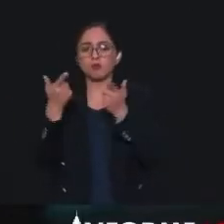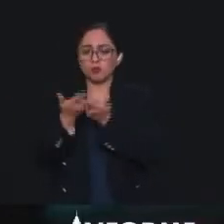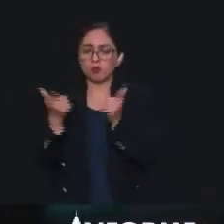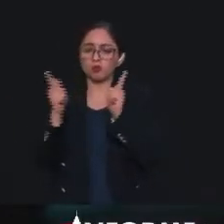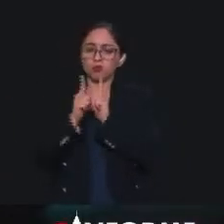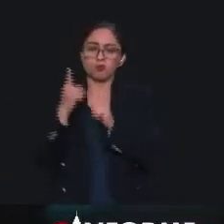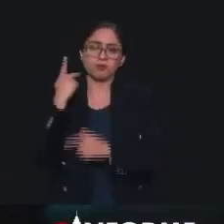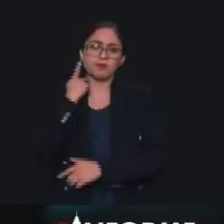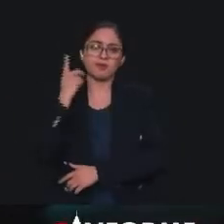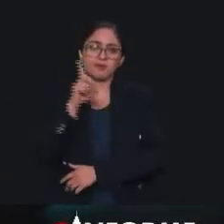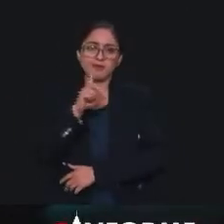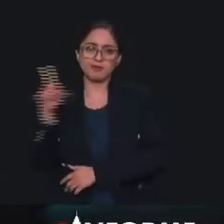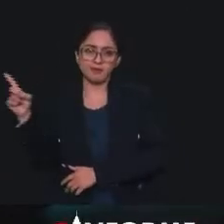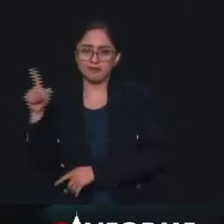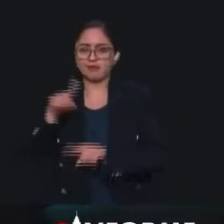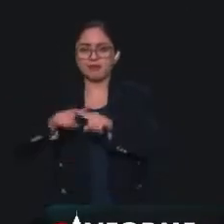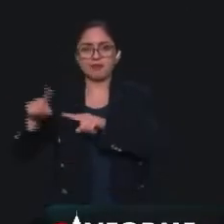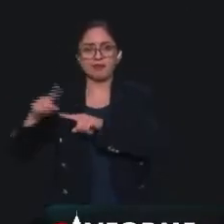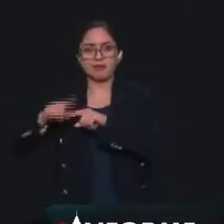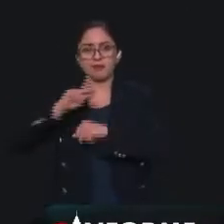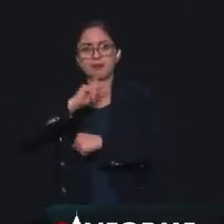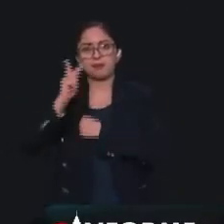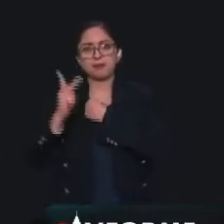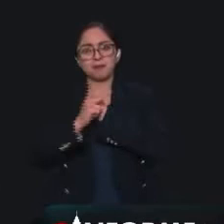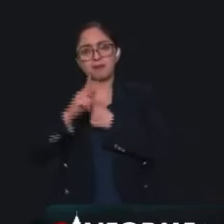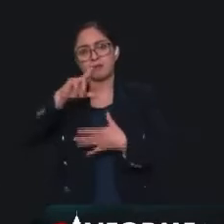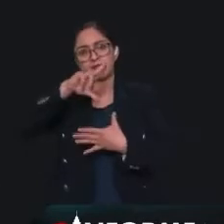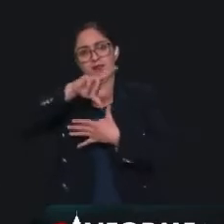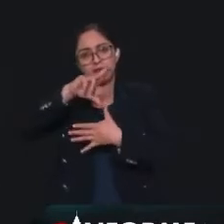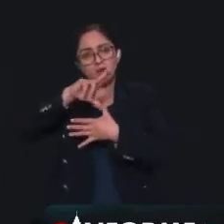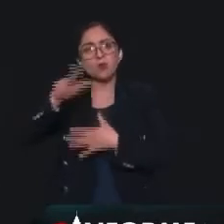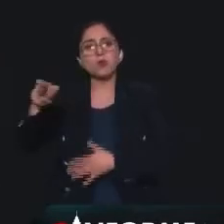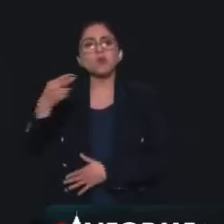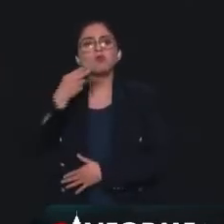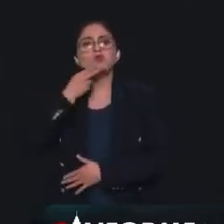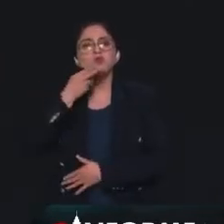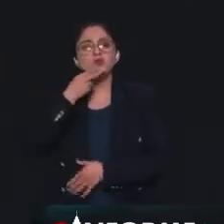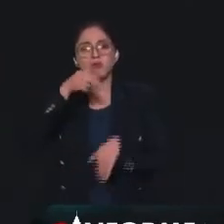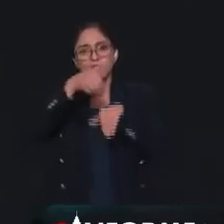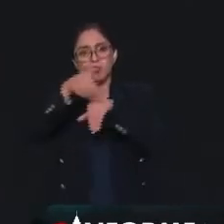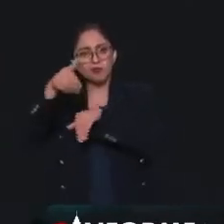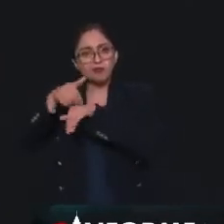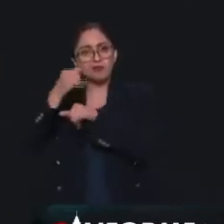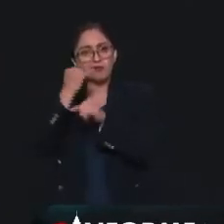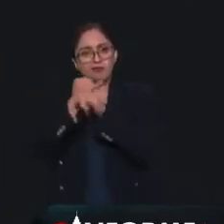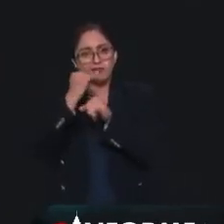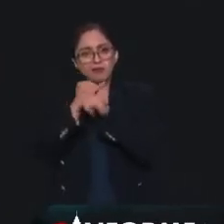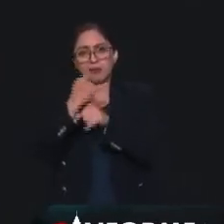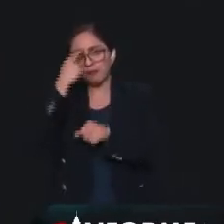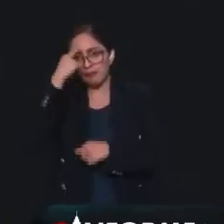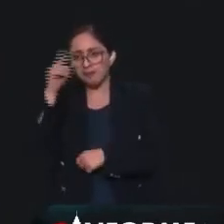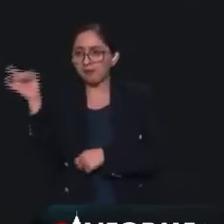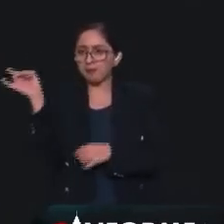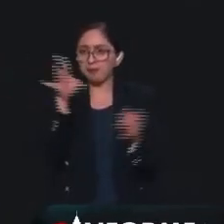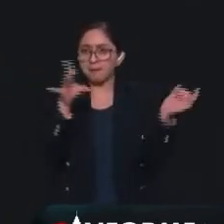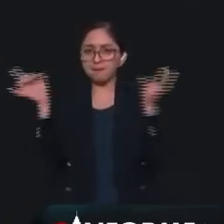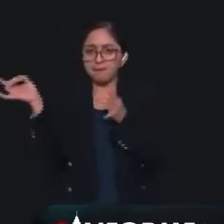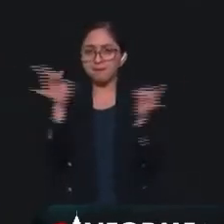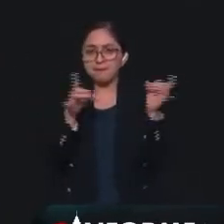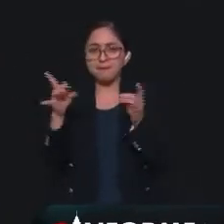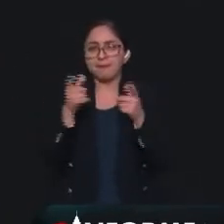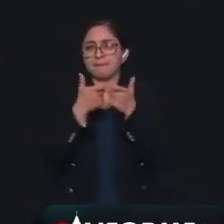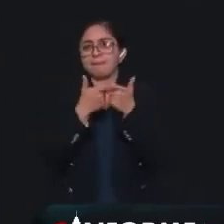latinoamericanos, utiliza el poder de los algoritmos de las redes sociales para amplificar errores o situaciones,